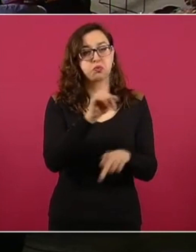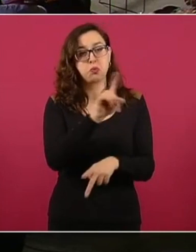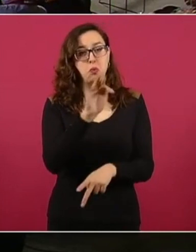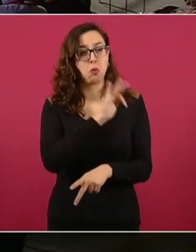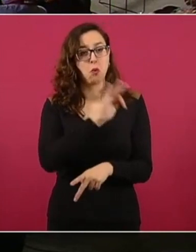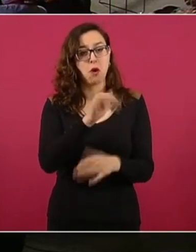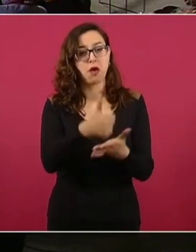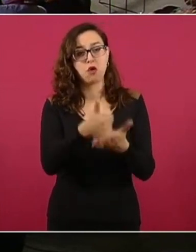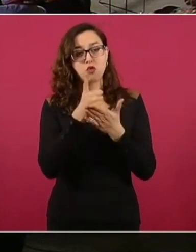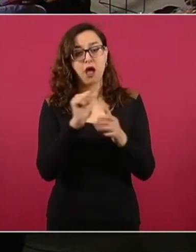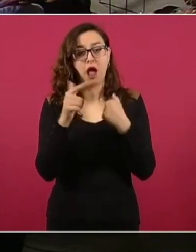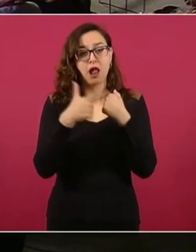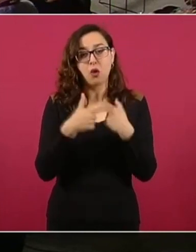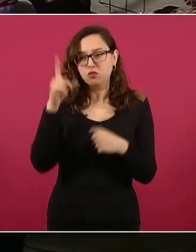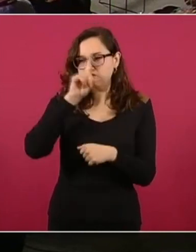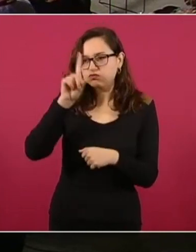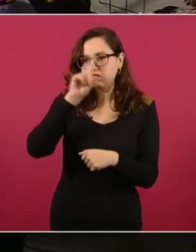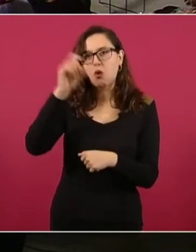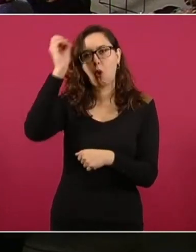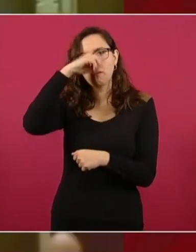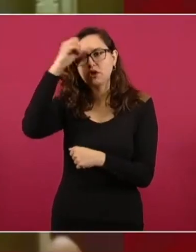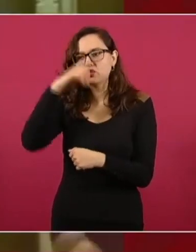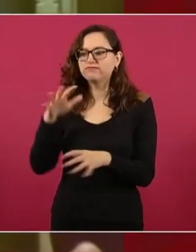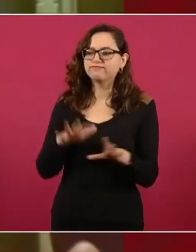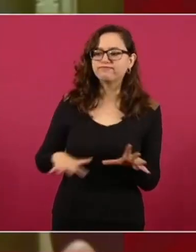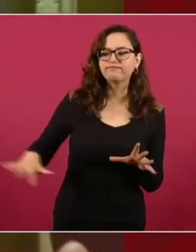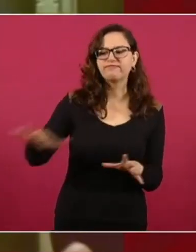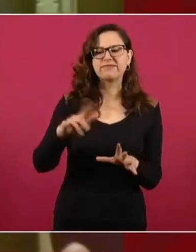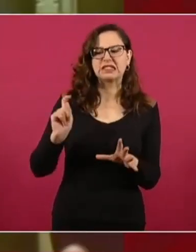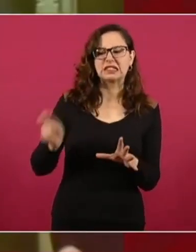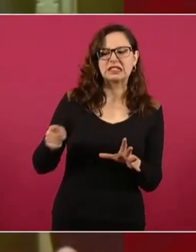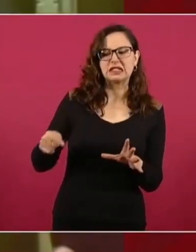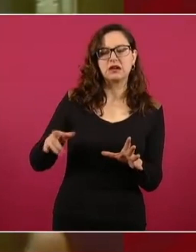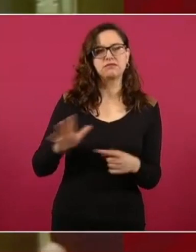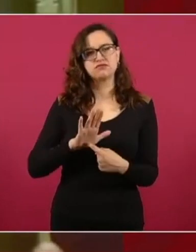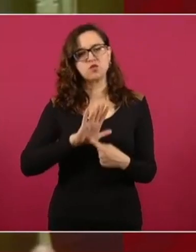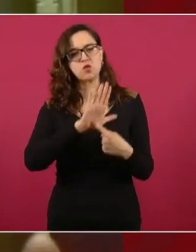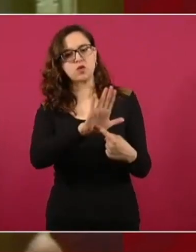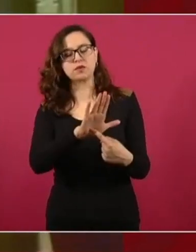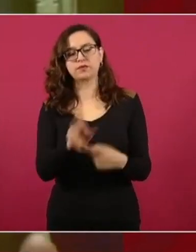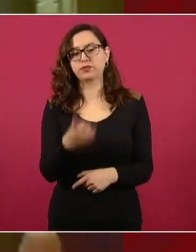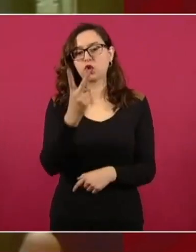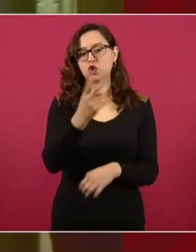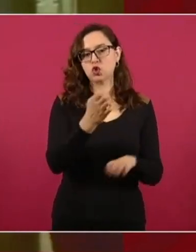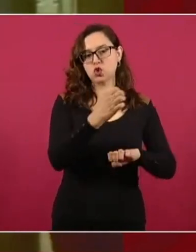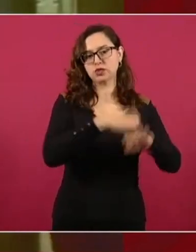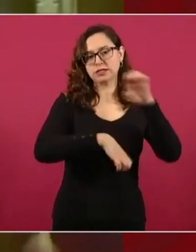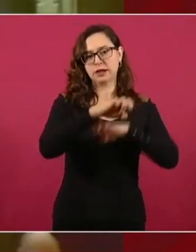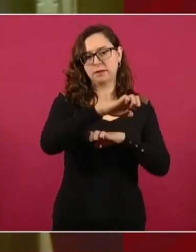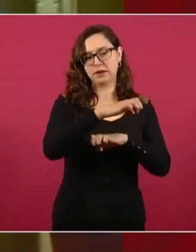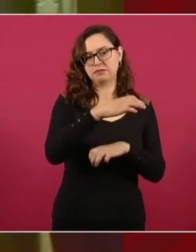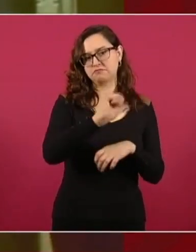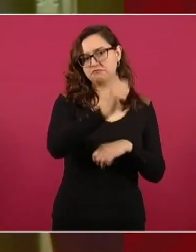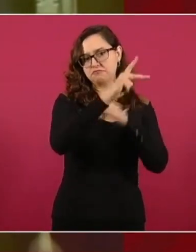aportar la mejor opinión, más amplia, tomando en cuenta las condiciones de nuestra mina. Son dos empresas que nos